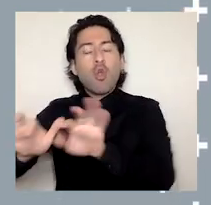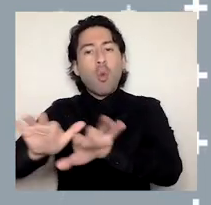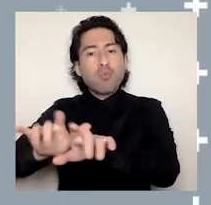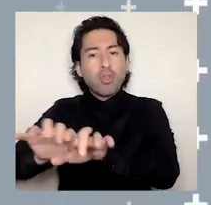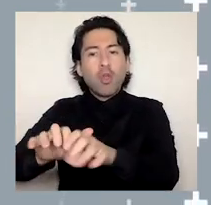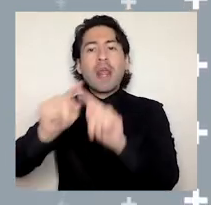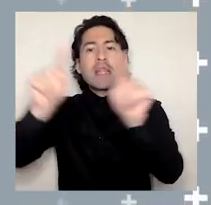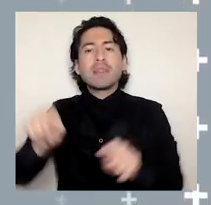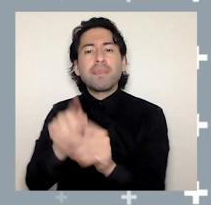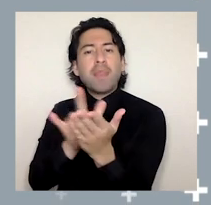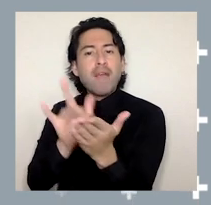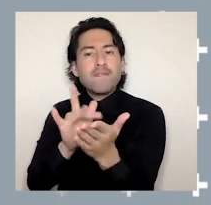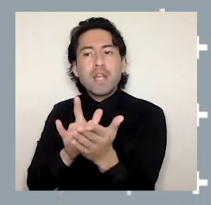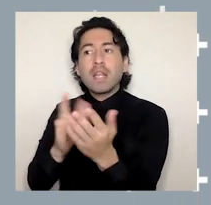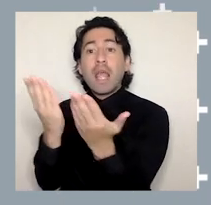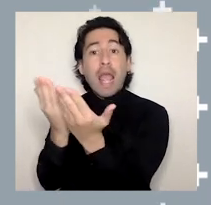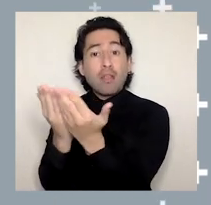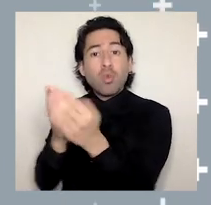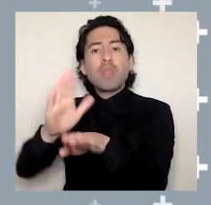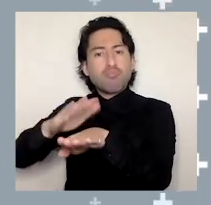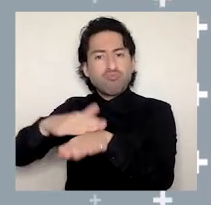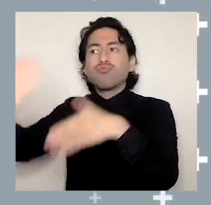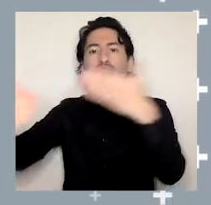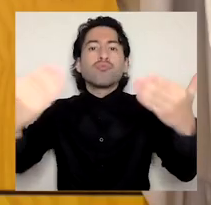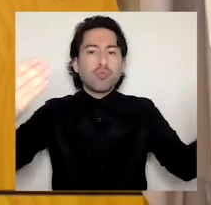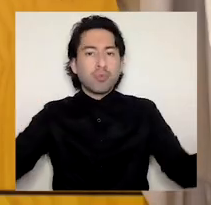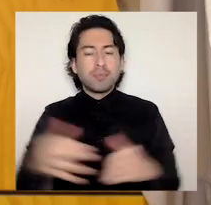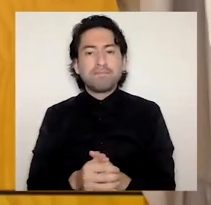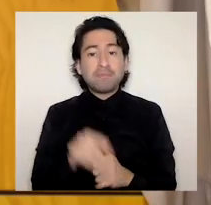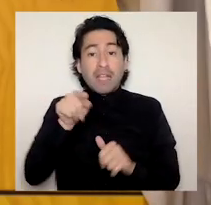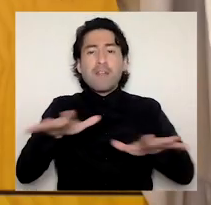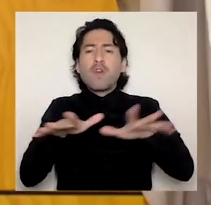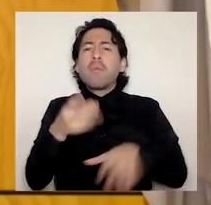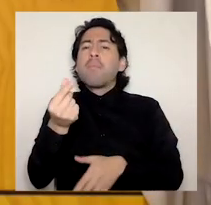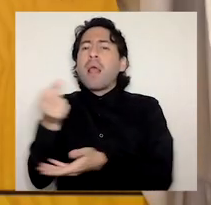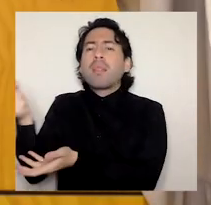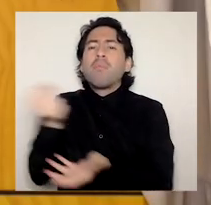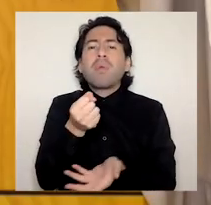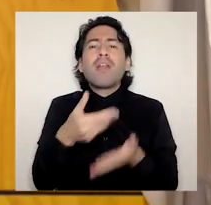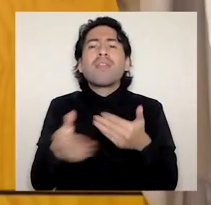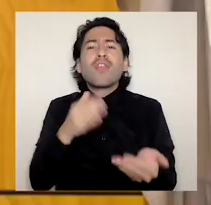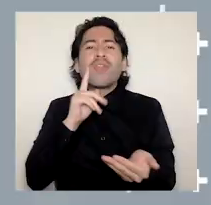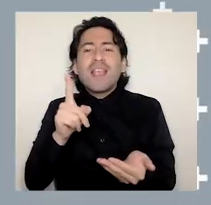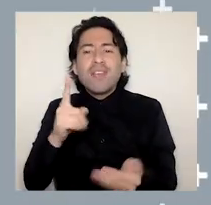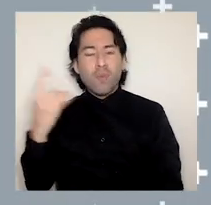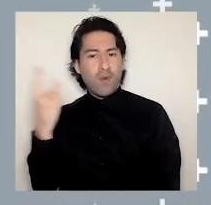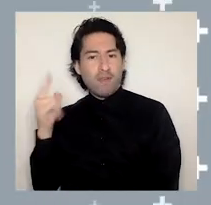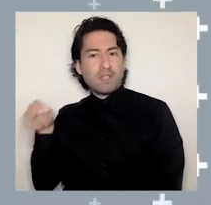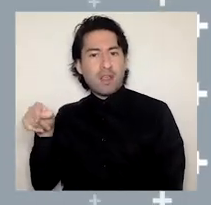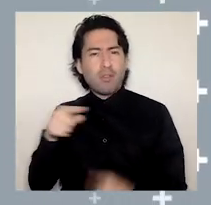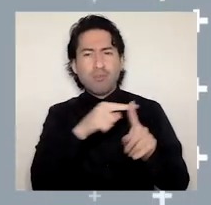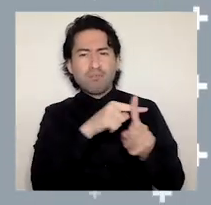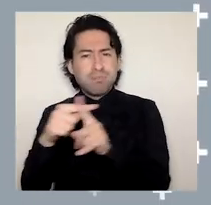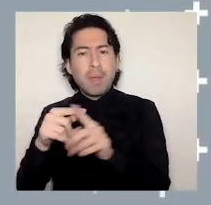tablets para estudiantes que requirieran de este equipamiento. Esfuerzo financiado por nuestra Universidad, que sumó